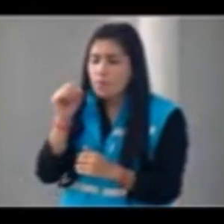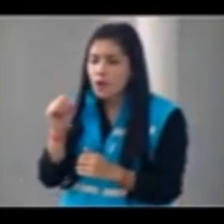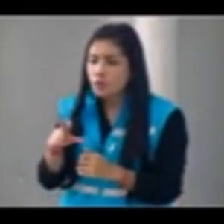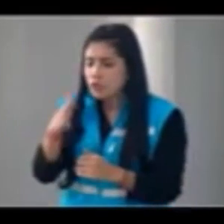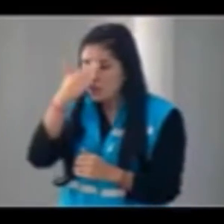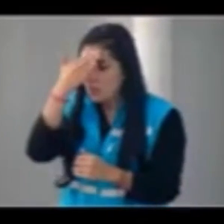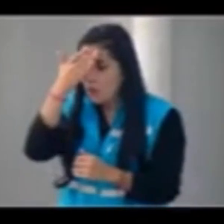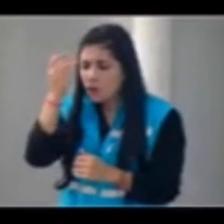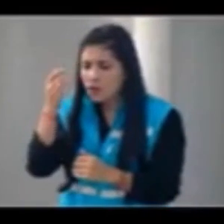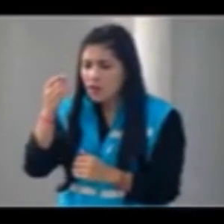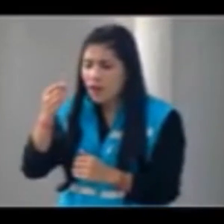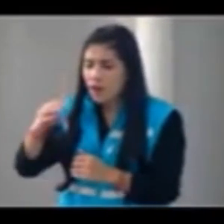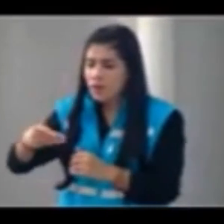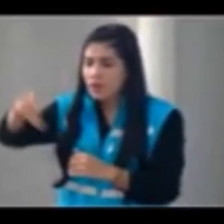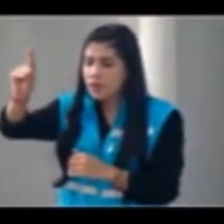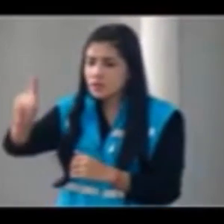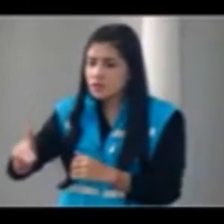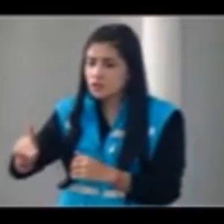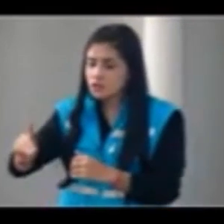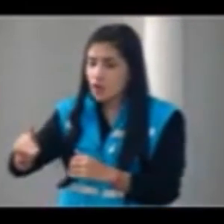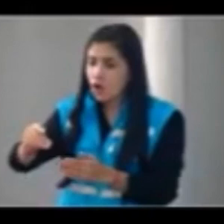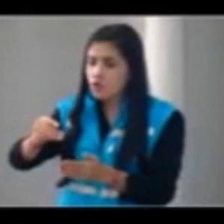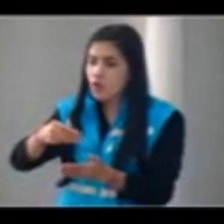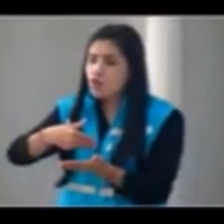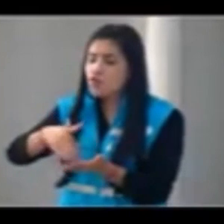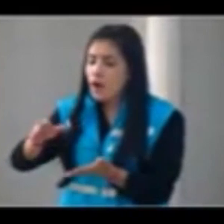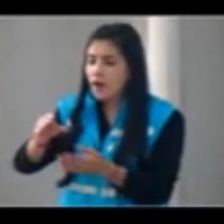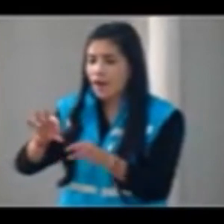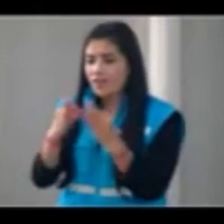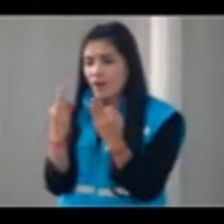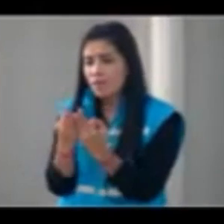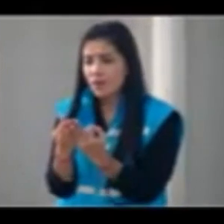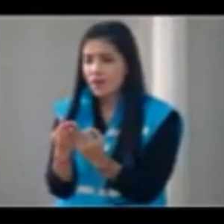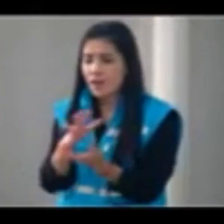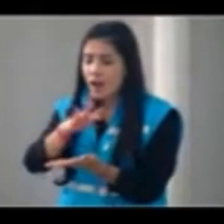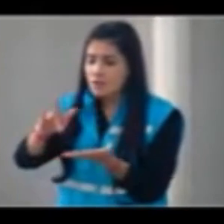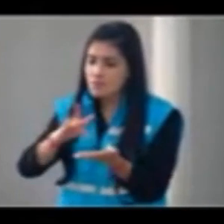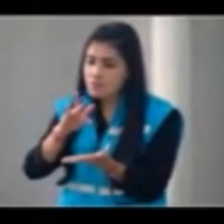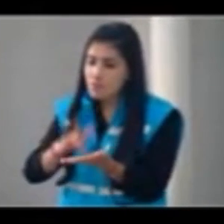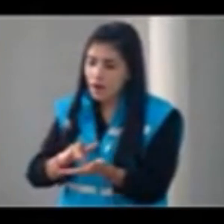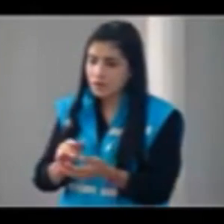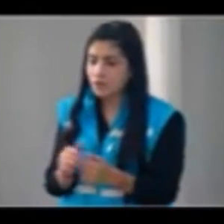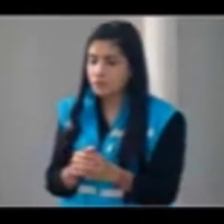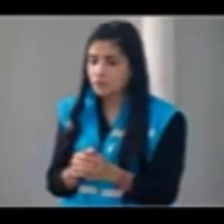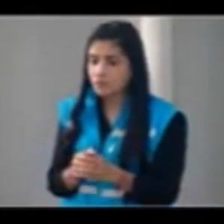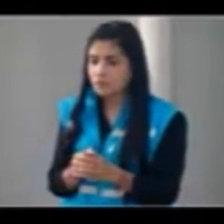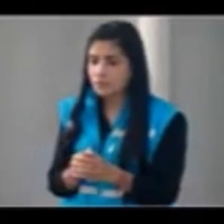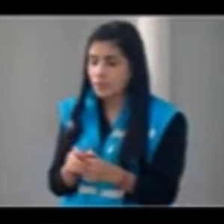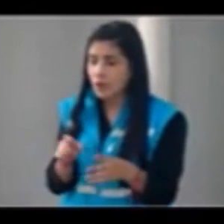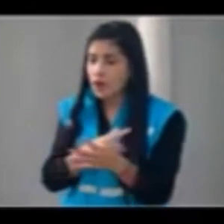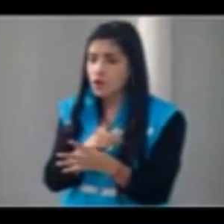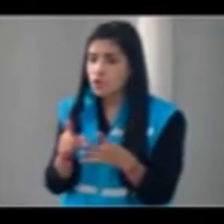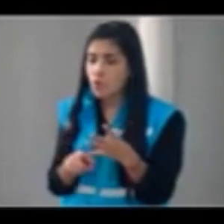la gerente, por qué tuvieron que sacar a estas familias y a estas madres cabeza de familia del Parque Canal. El cuarto tema, desde abril,